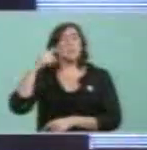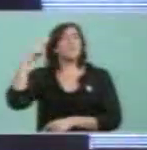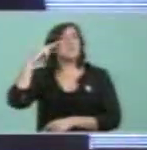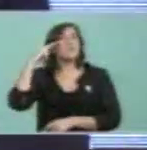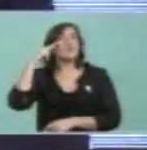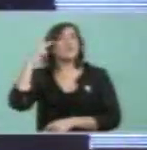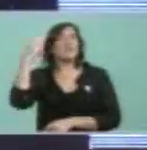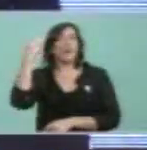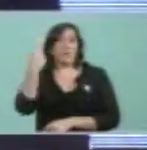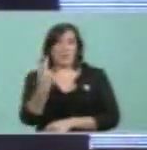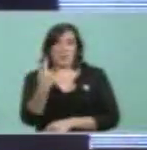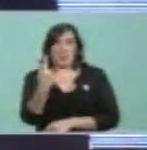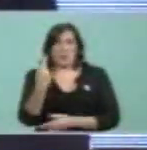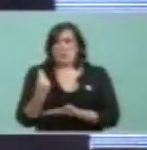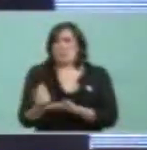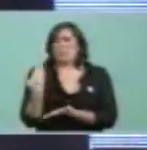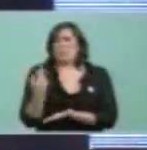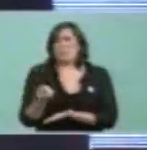1991,